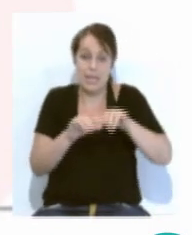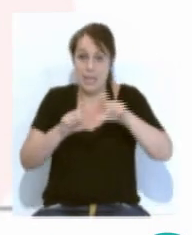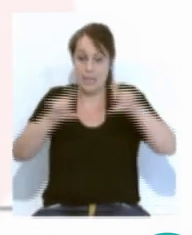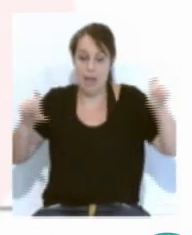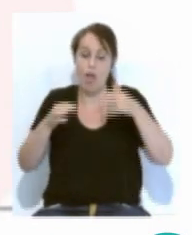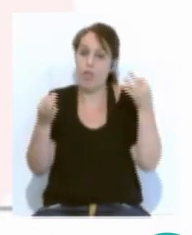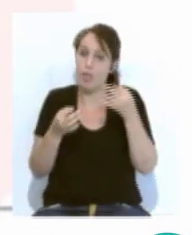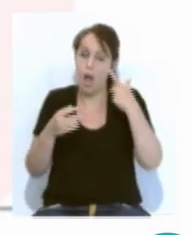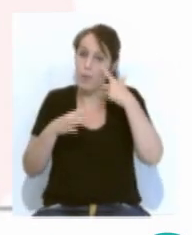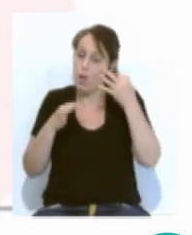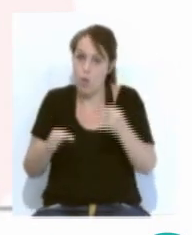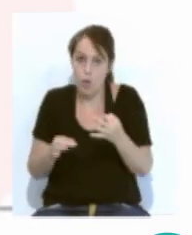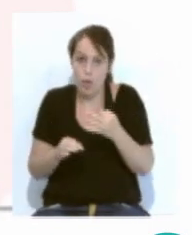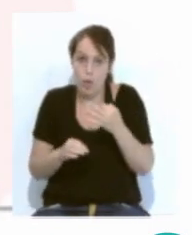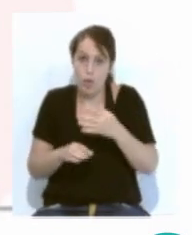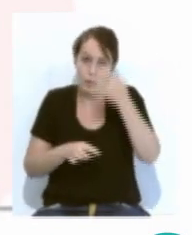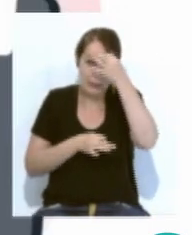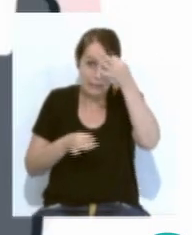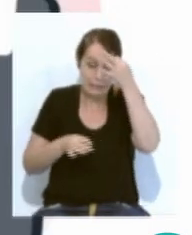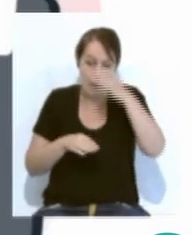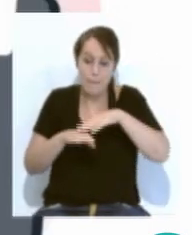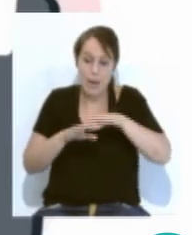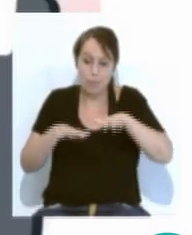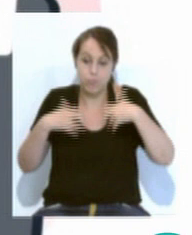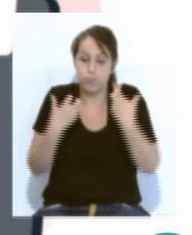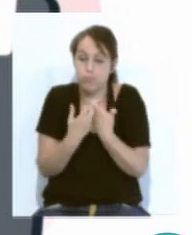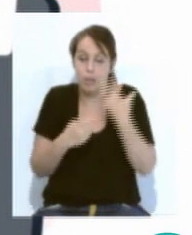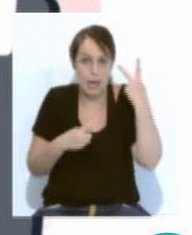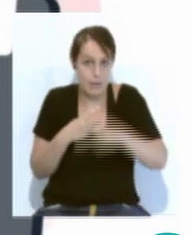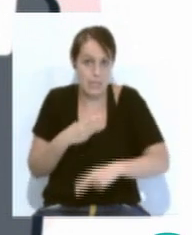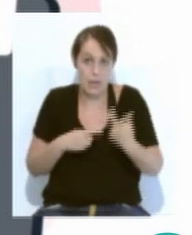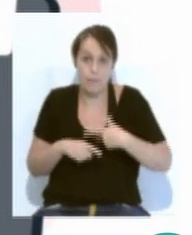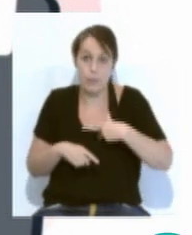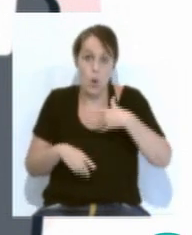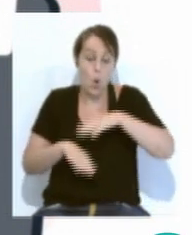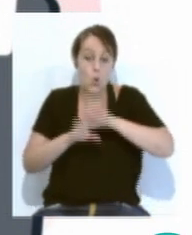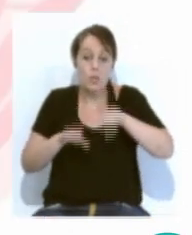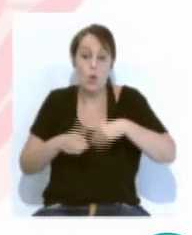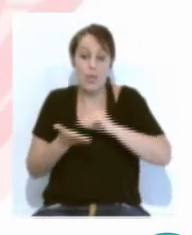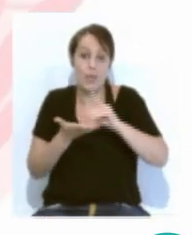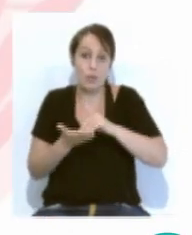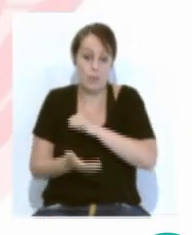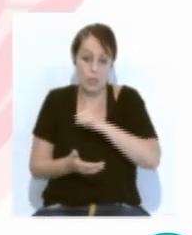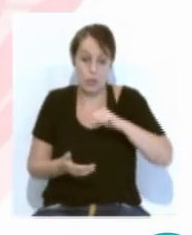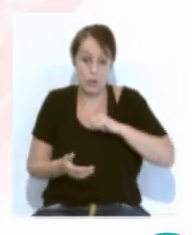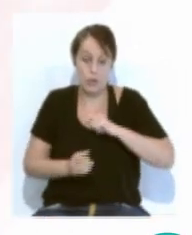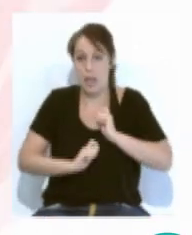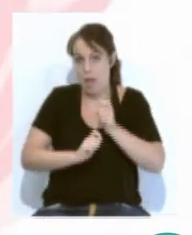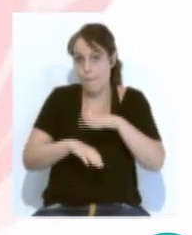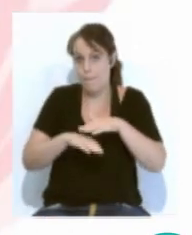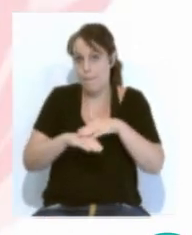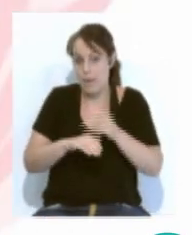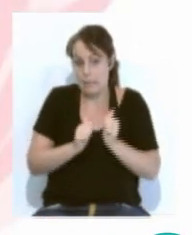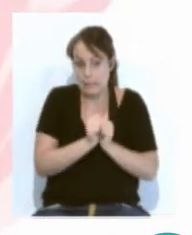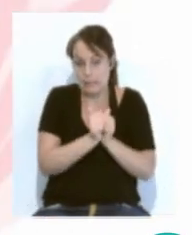las precauciones evitando aglomeraciones. Por último, se facilitarán los datos personales para un futuro rastreo. Aquel